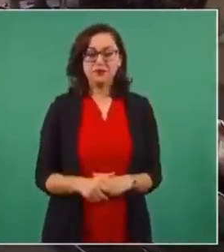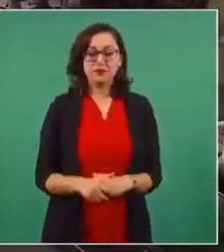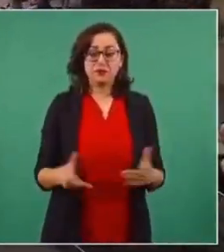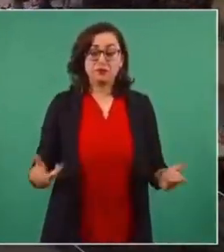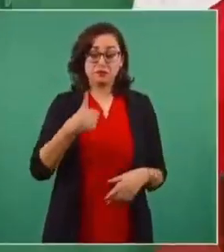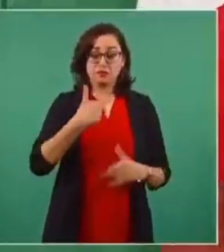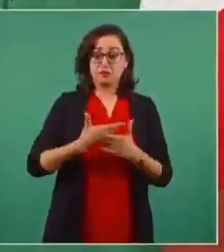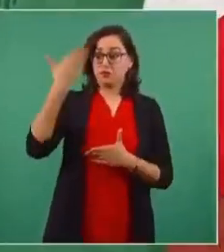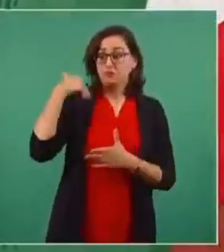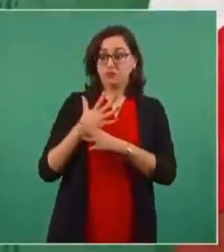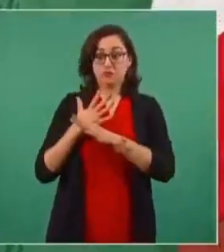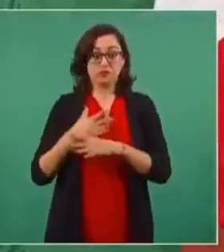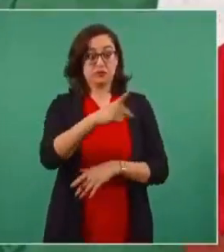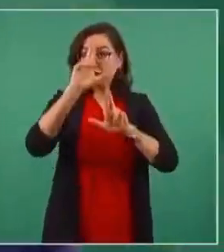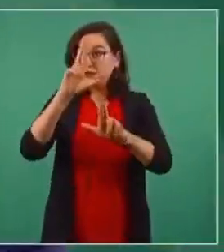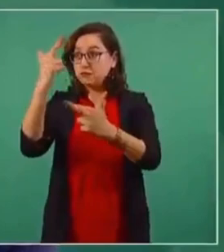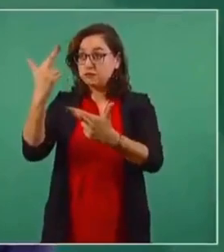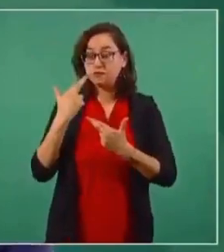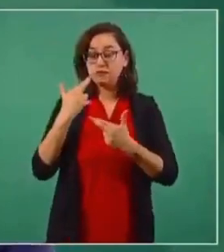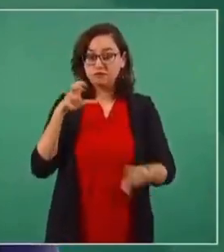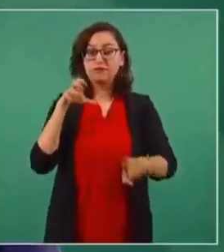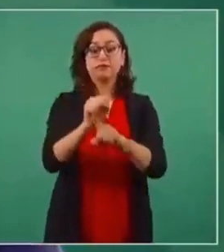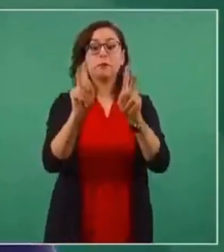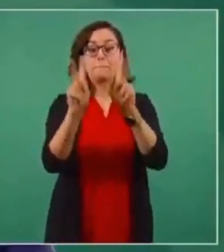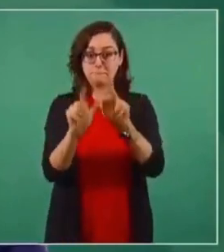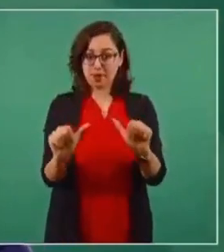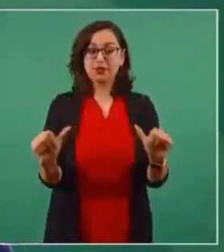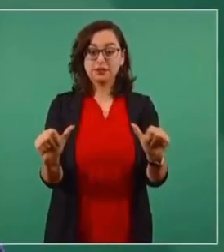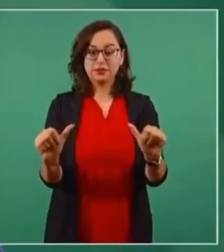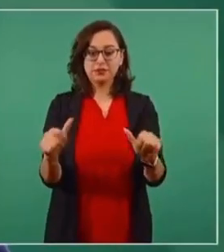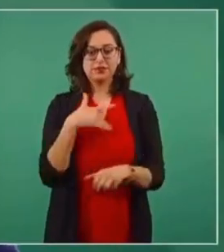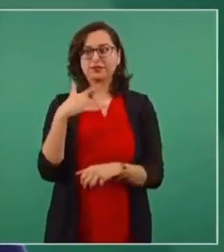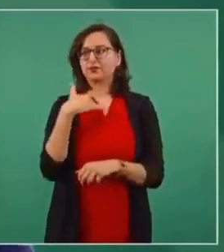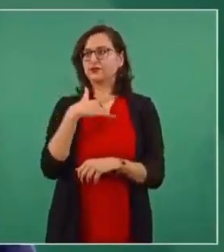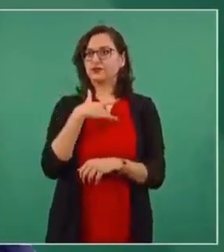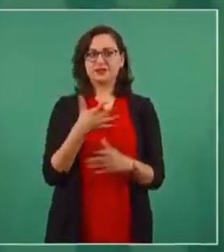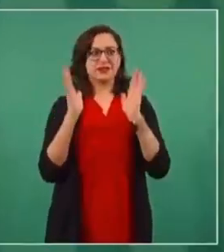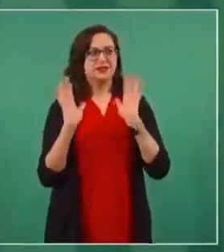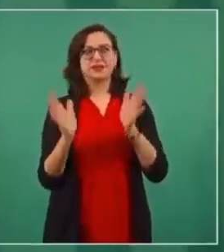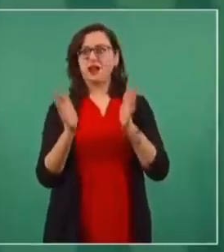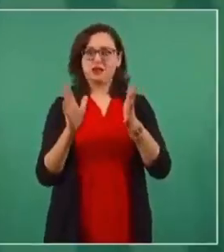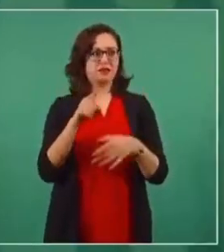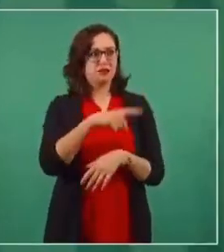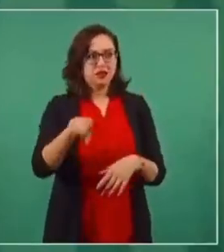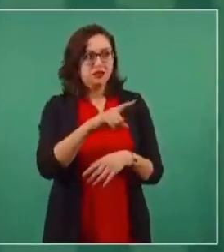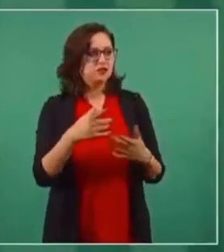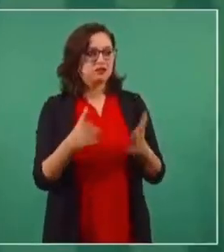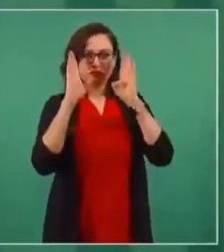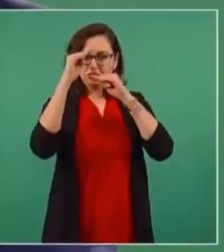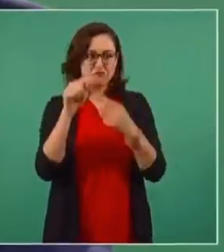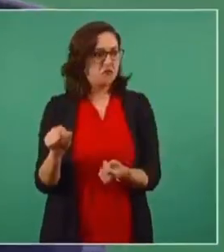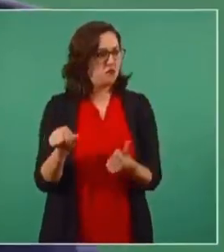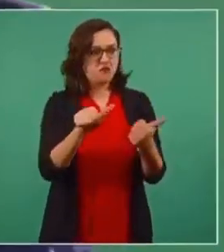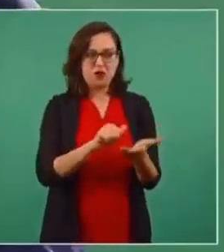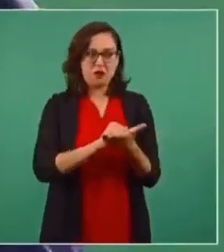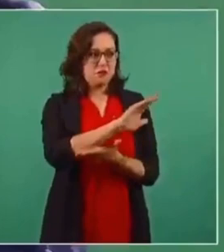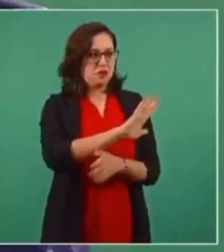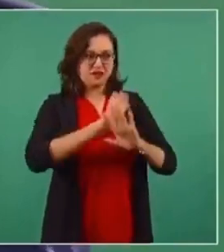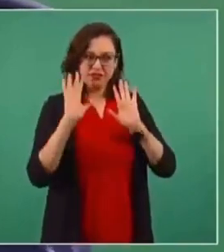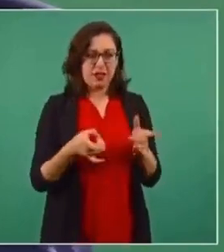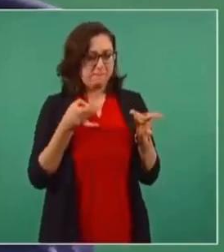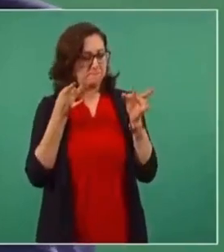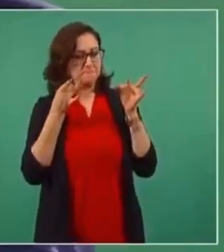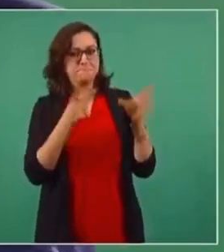el grupo conservador. Y se pensaba que ya, pues después de esa gran derrota, el conservadurismo no iba a quedar nada.